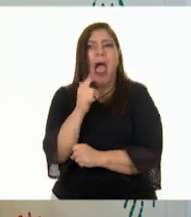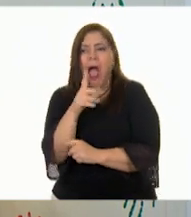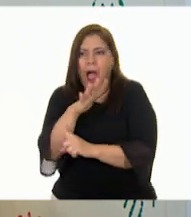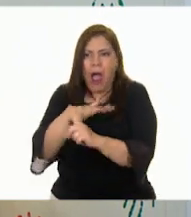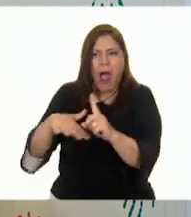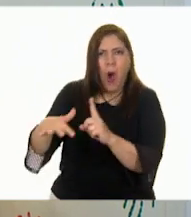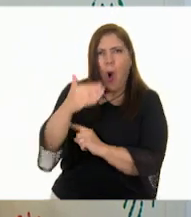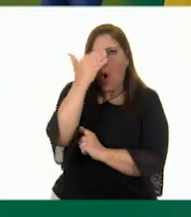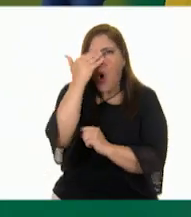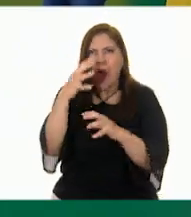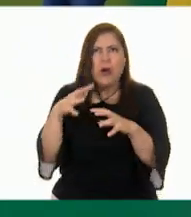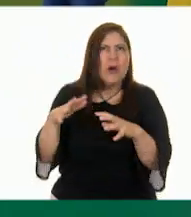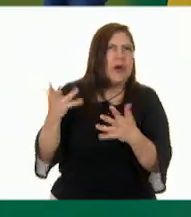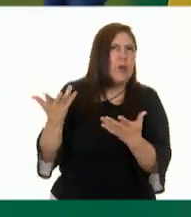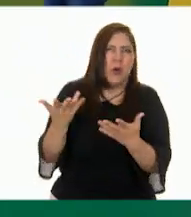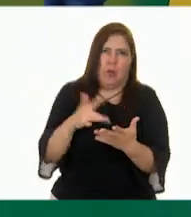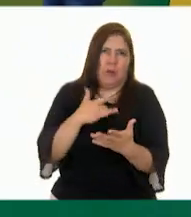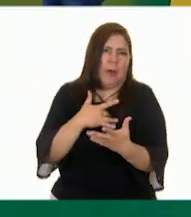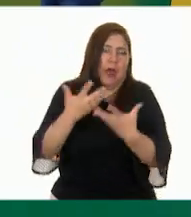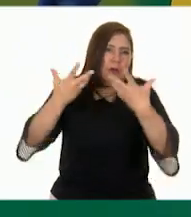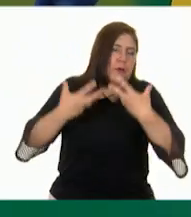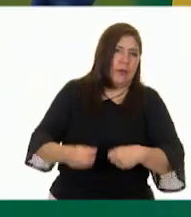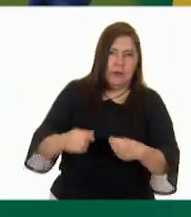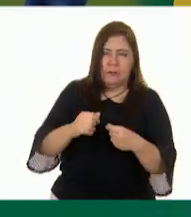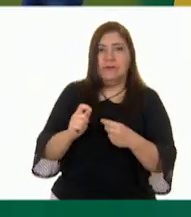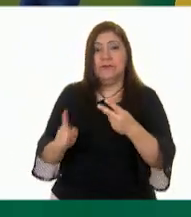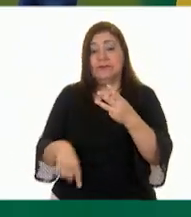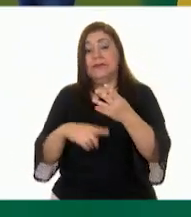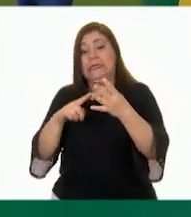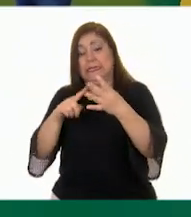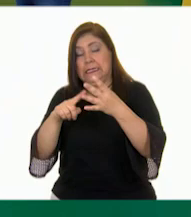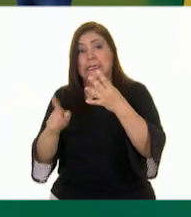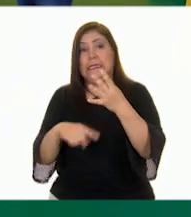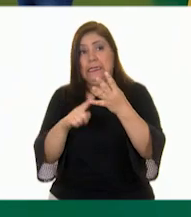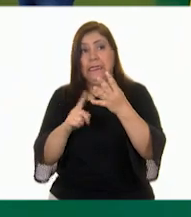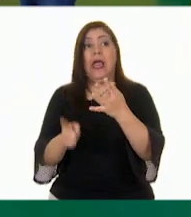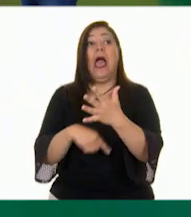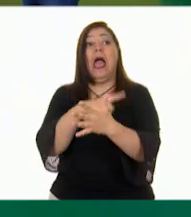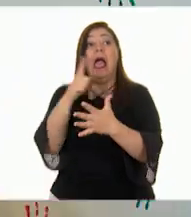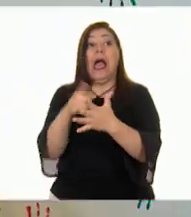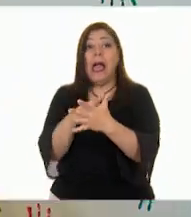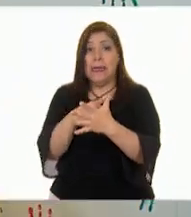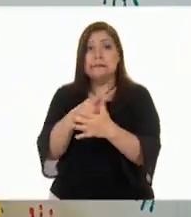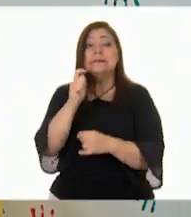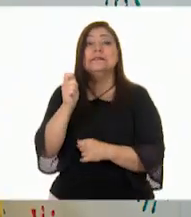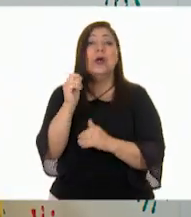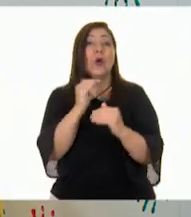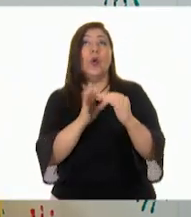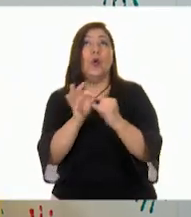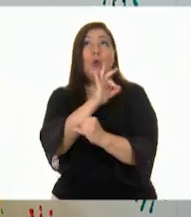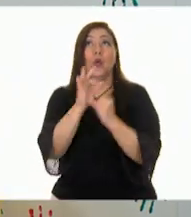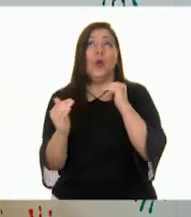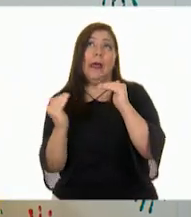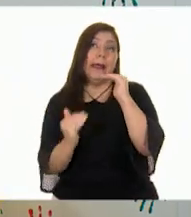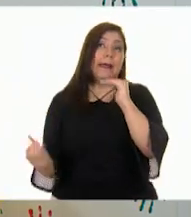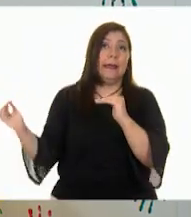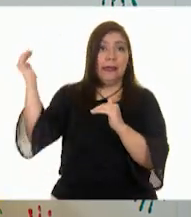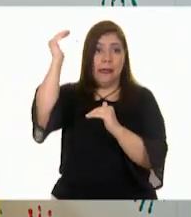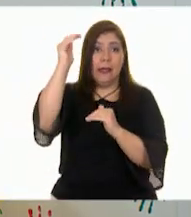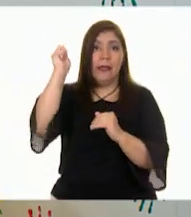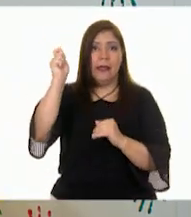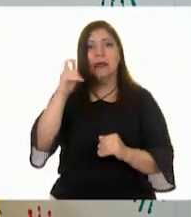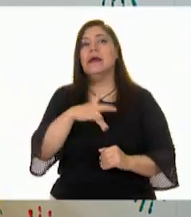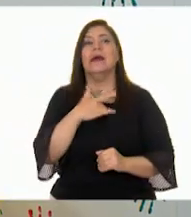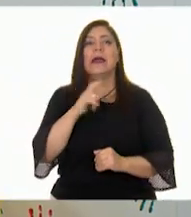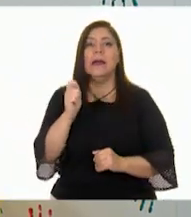y espantoso. Por último, y en lo más alto de nuestra torre, lo que se encuentra es